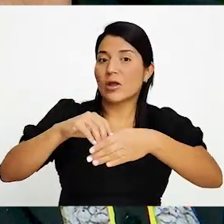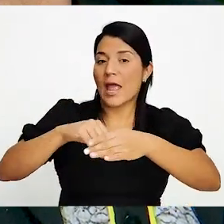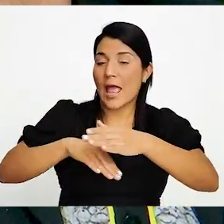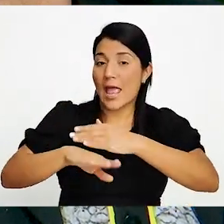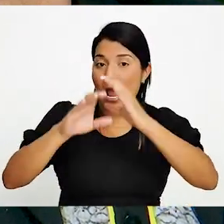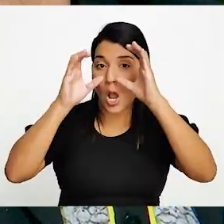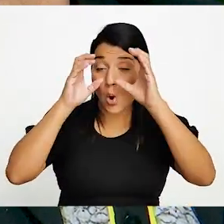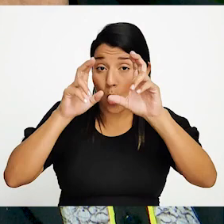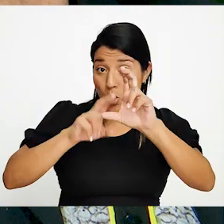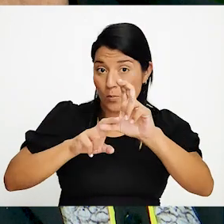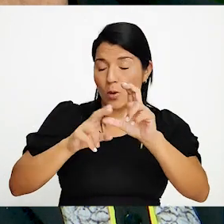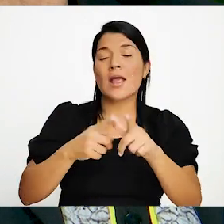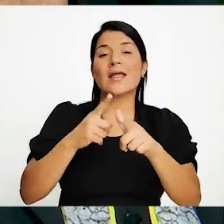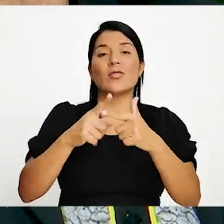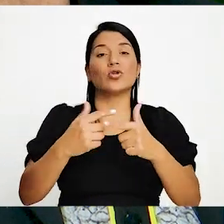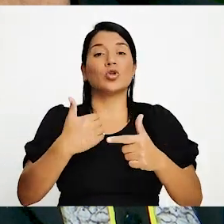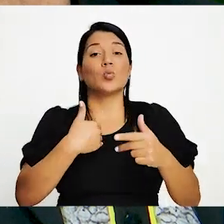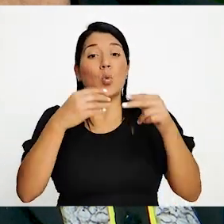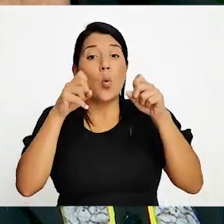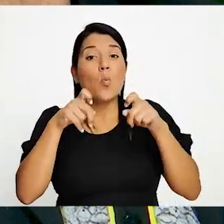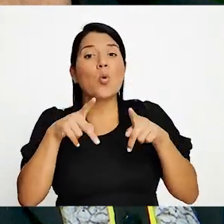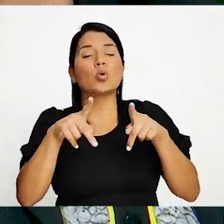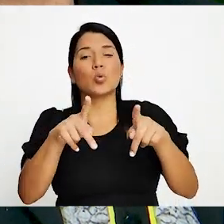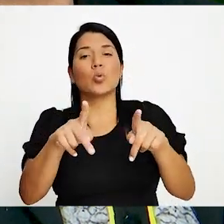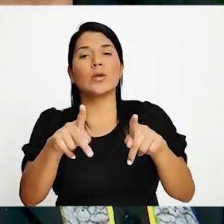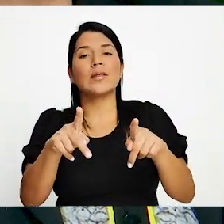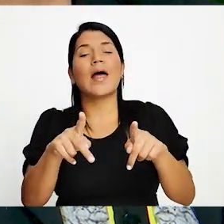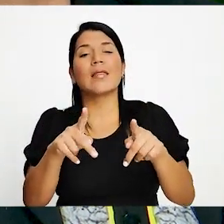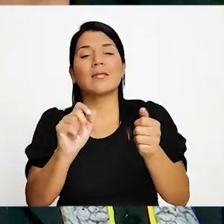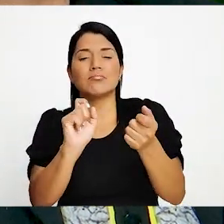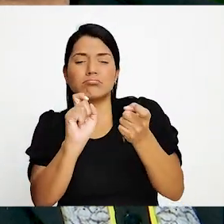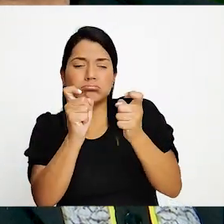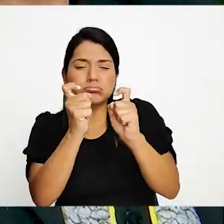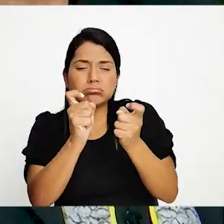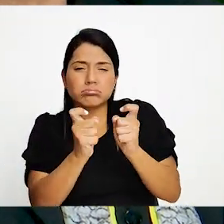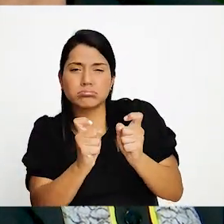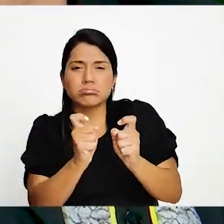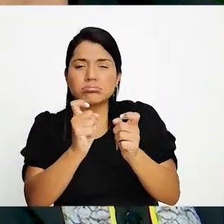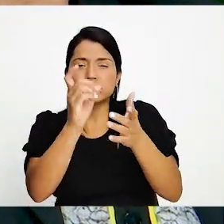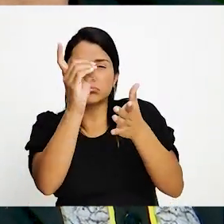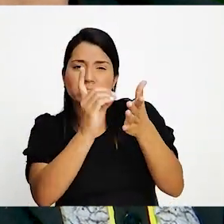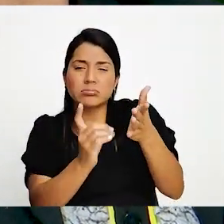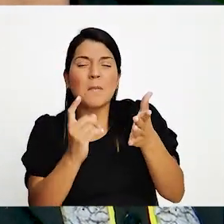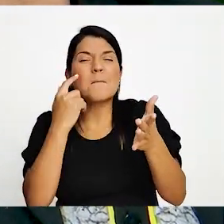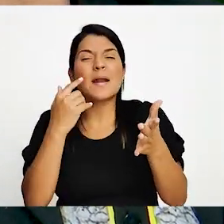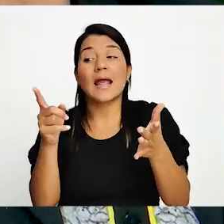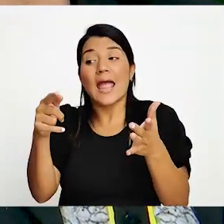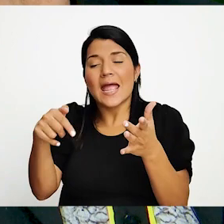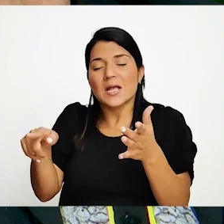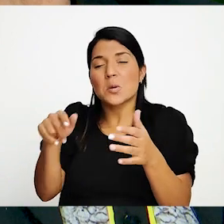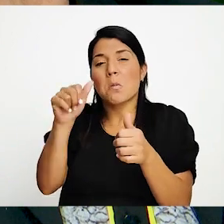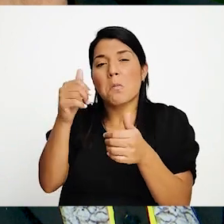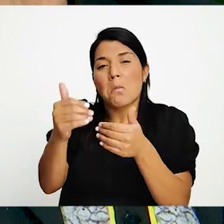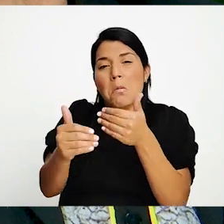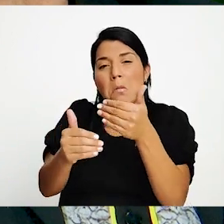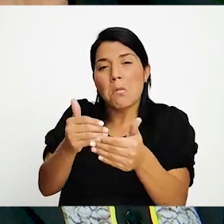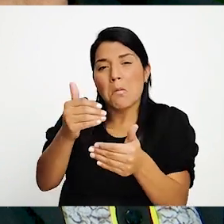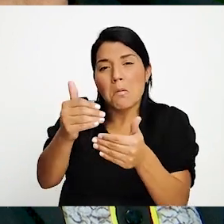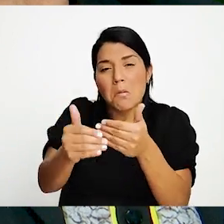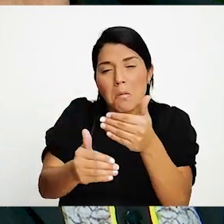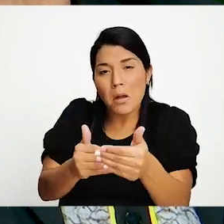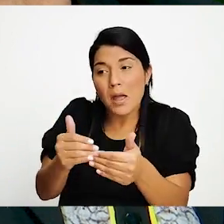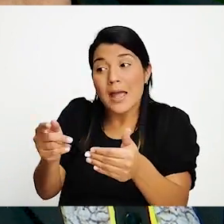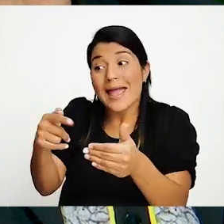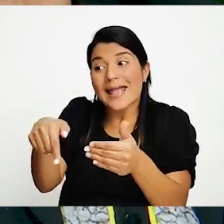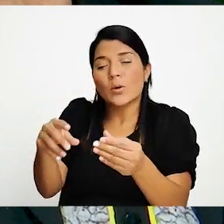oportunidad entonces de diseñarlo como para que ellos fueran poco a poco, tratando de ponerse, por decirlo así, al día en ese